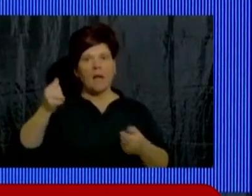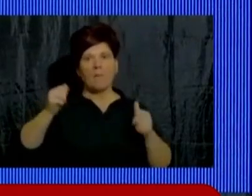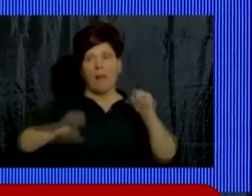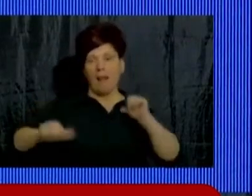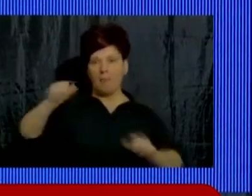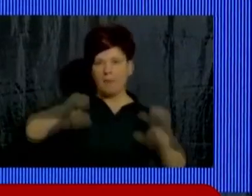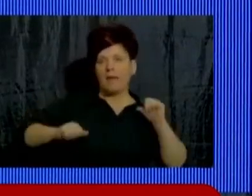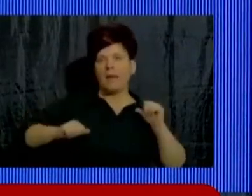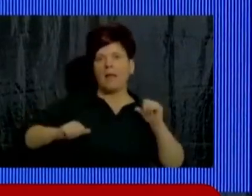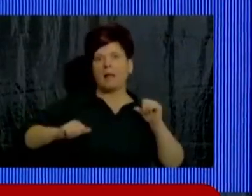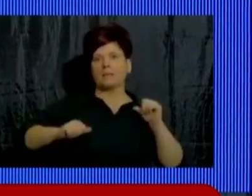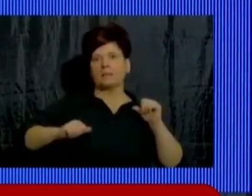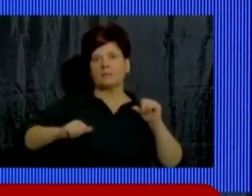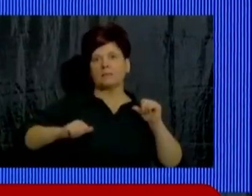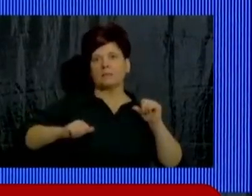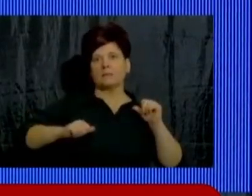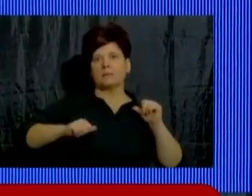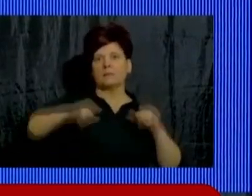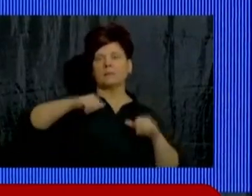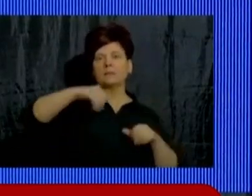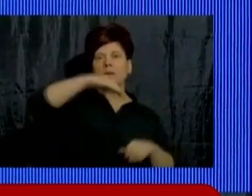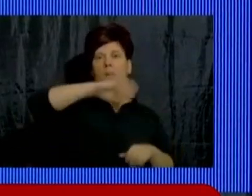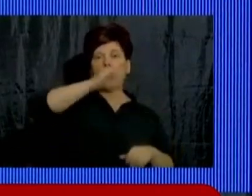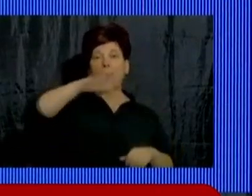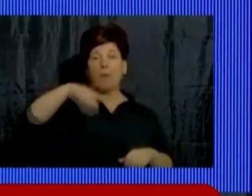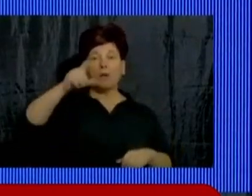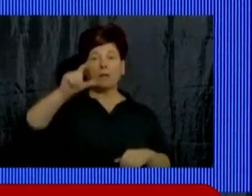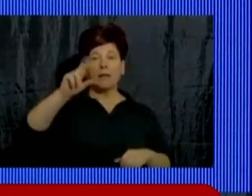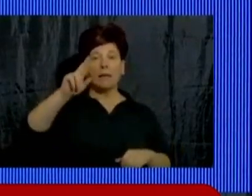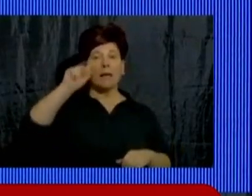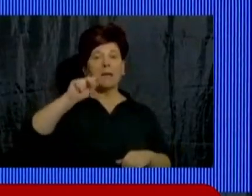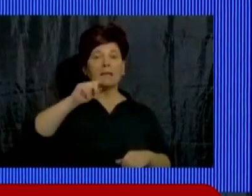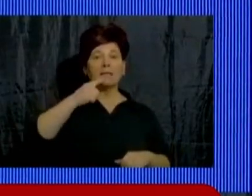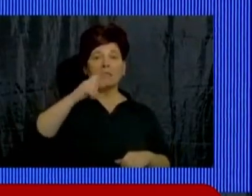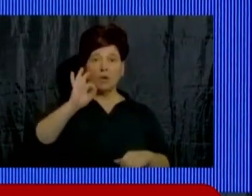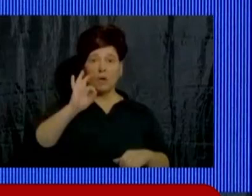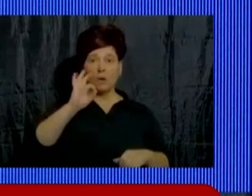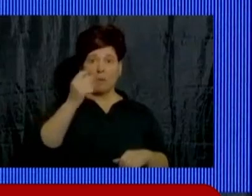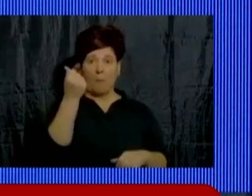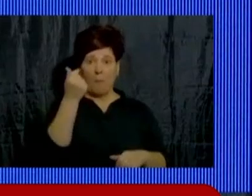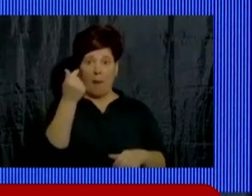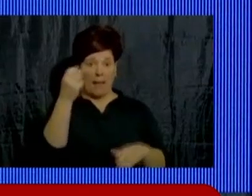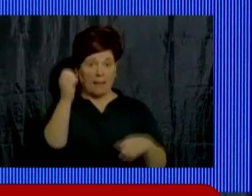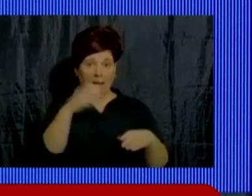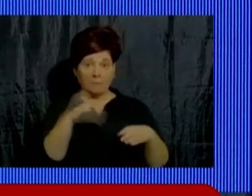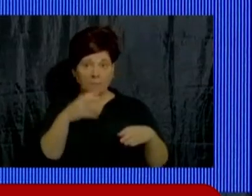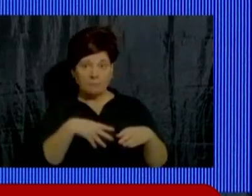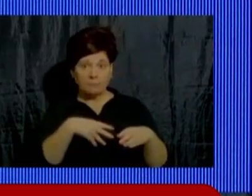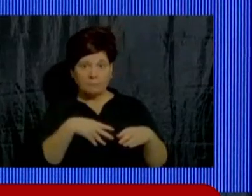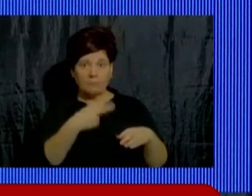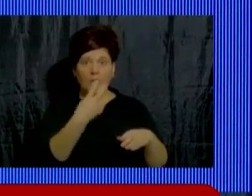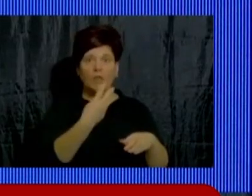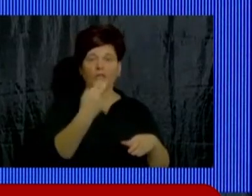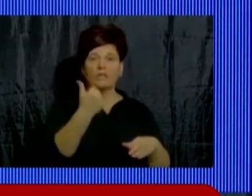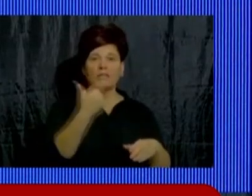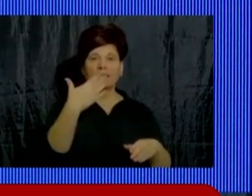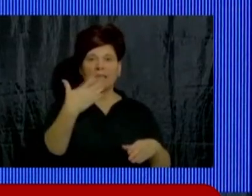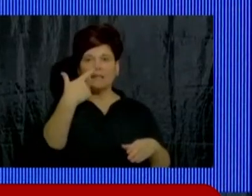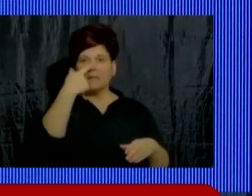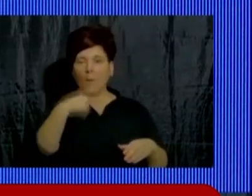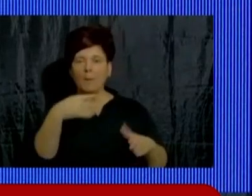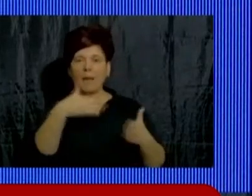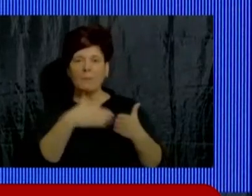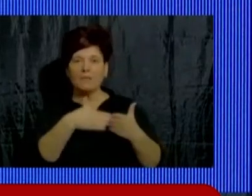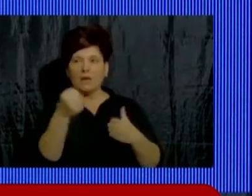de Montecristo, de Villa Huidobro. Con toda esa plata, han repartido 265 mil millones de